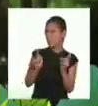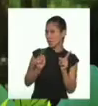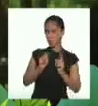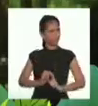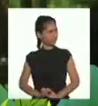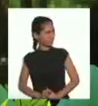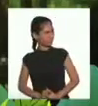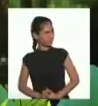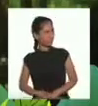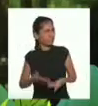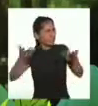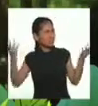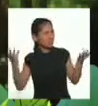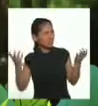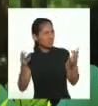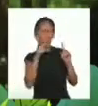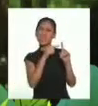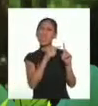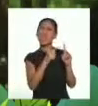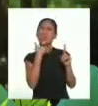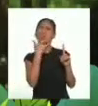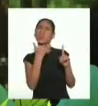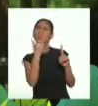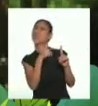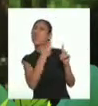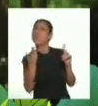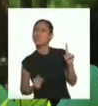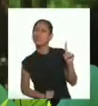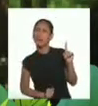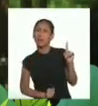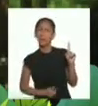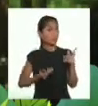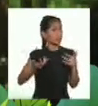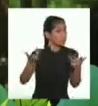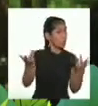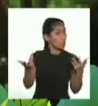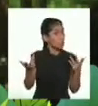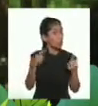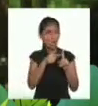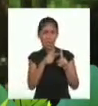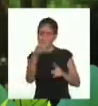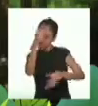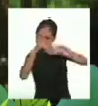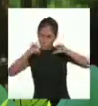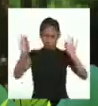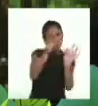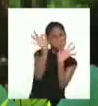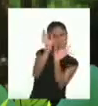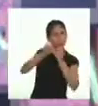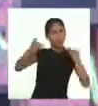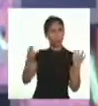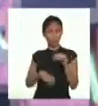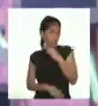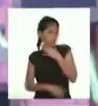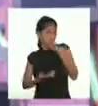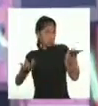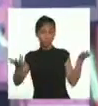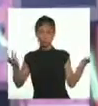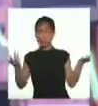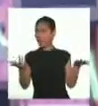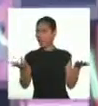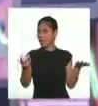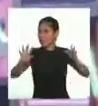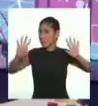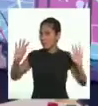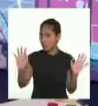Pero, ¿qué creen que sucede con esa tejidora? ¿Cómo habrá aprendido a tejer? No lo sé.